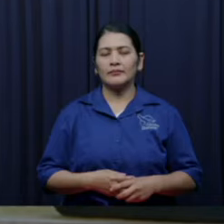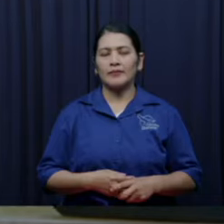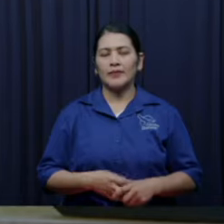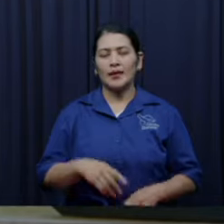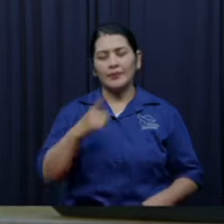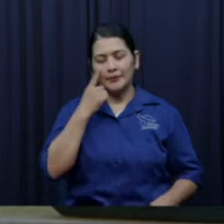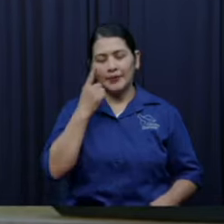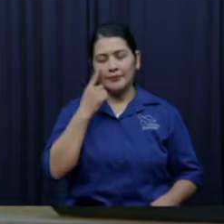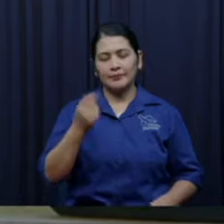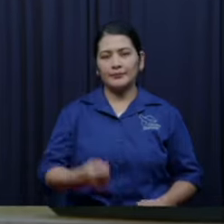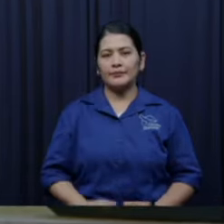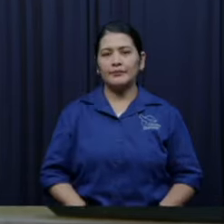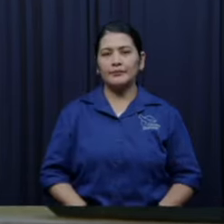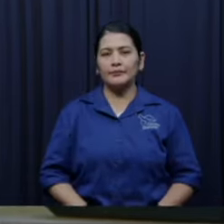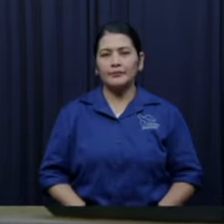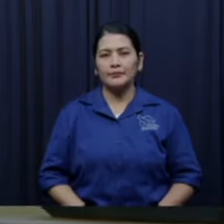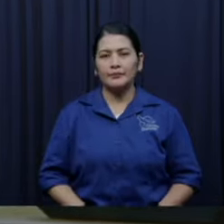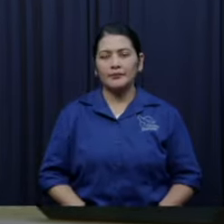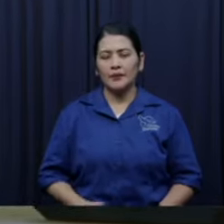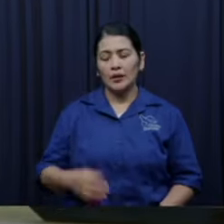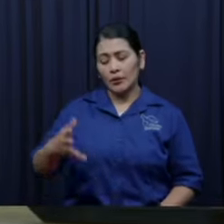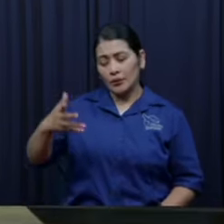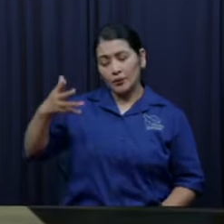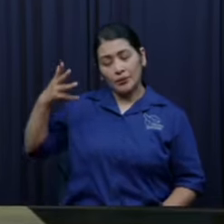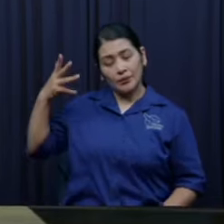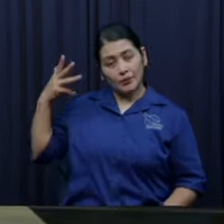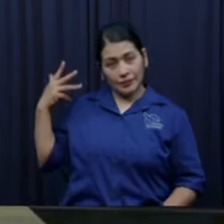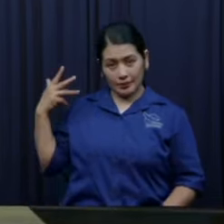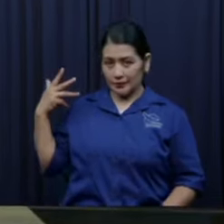mire pues hace muchos años